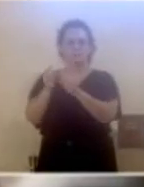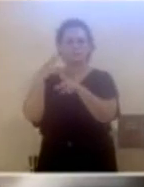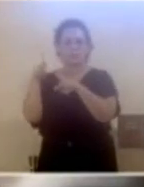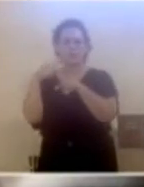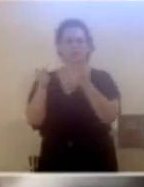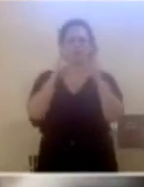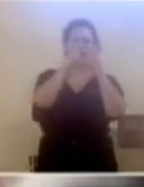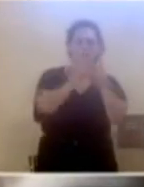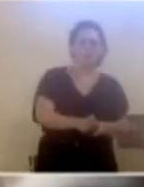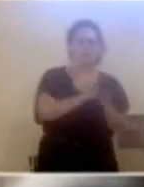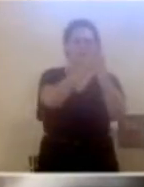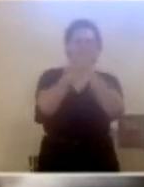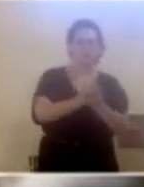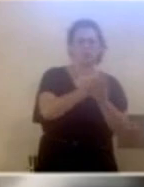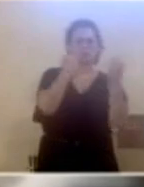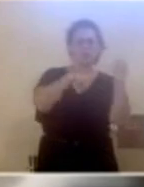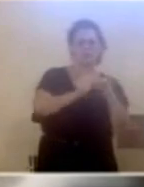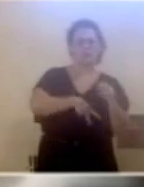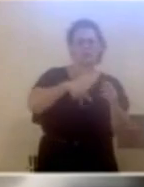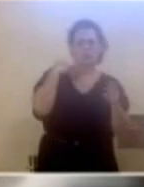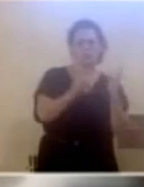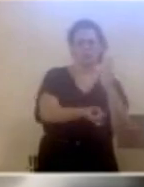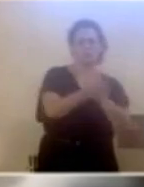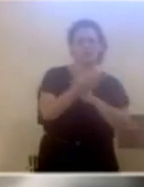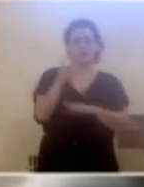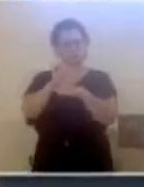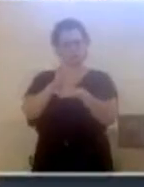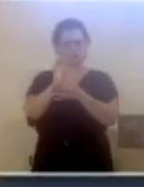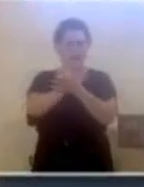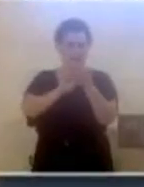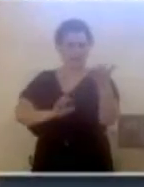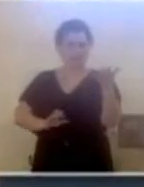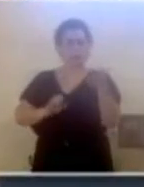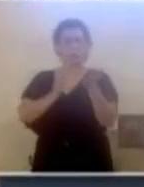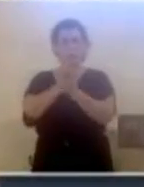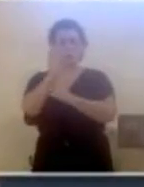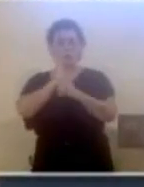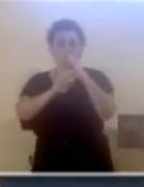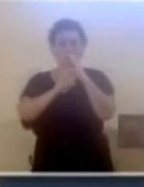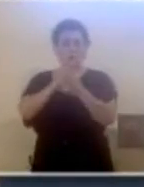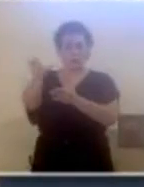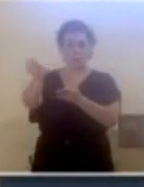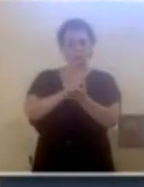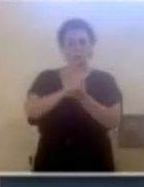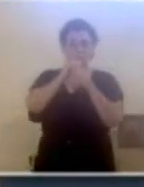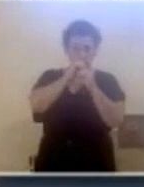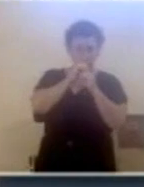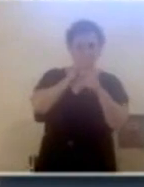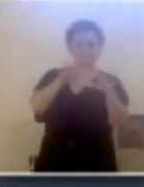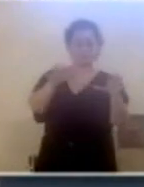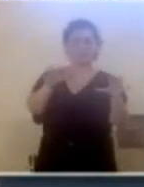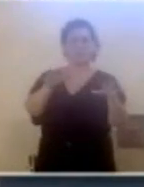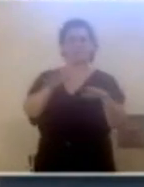promover estudios, informes y actuaciones generales. Señores ciudadanos, participen. El nuevo reglamento no ha tenido alegaciones en su